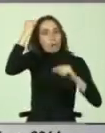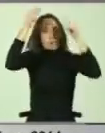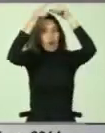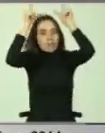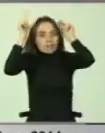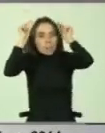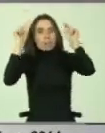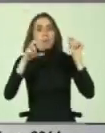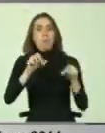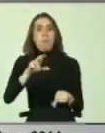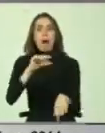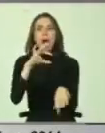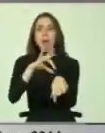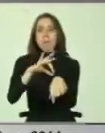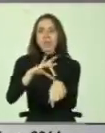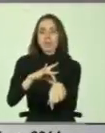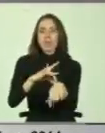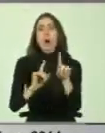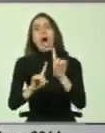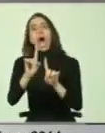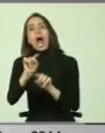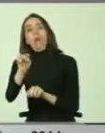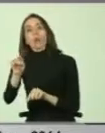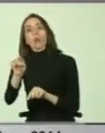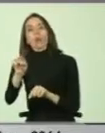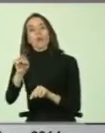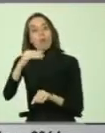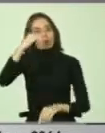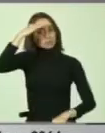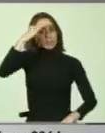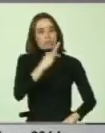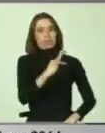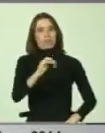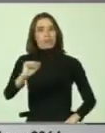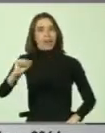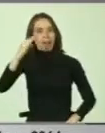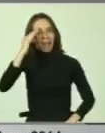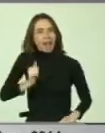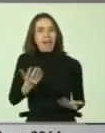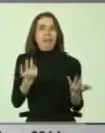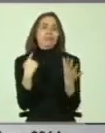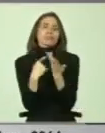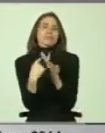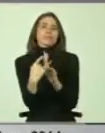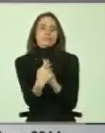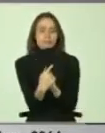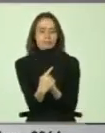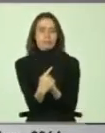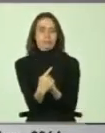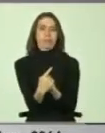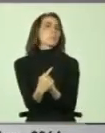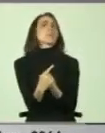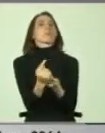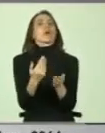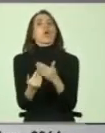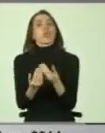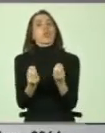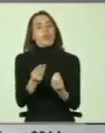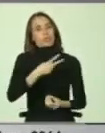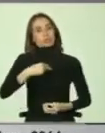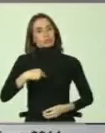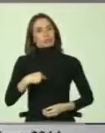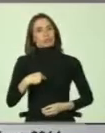paramédicos, en algunas situaciones, las fuerzas armadas, etc. El contexto en el cual nosotros estamos